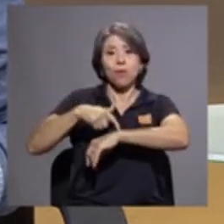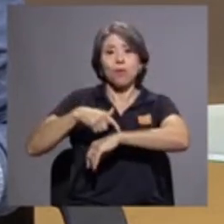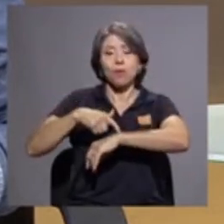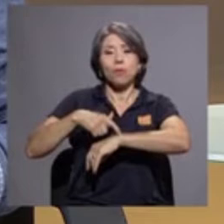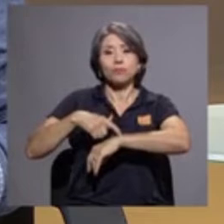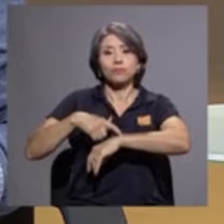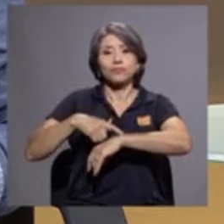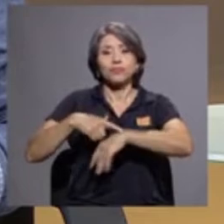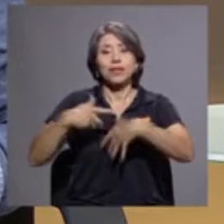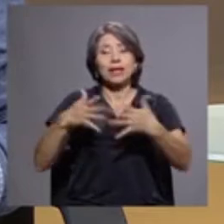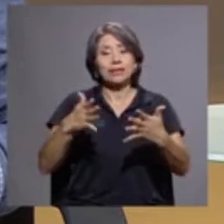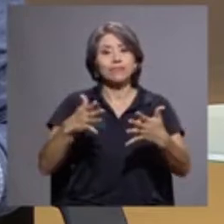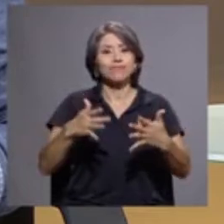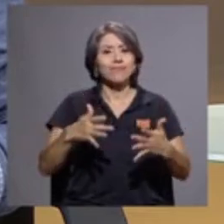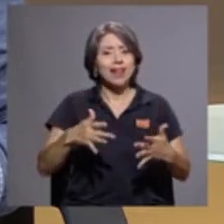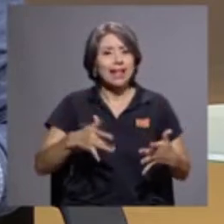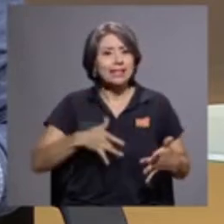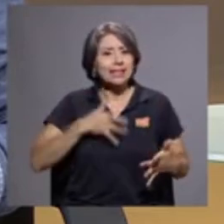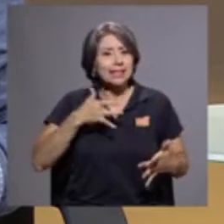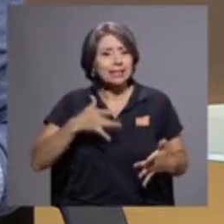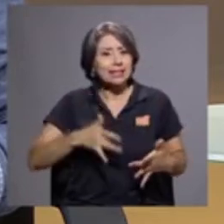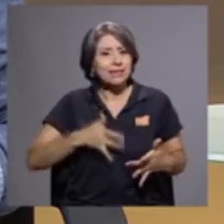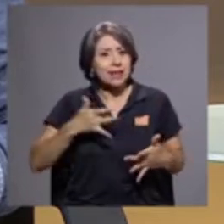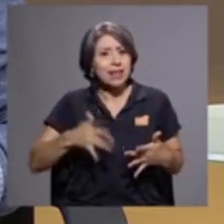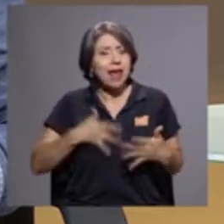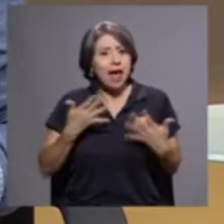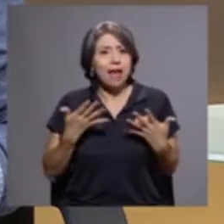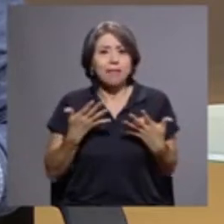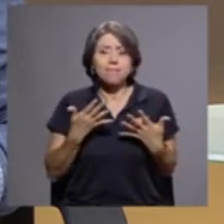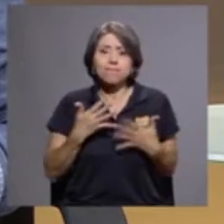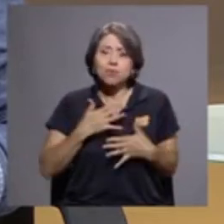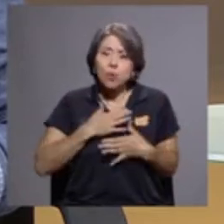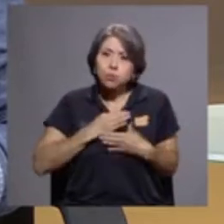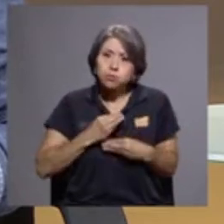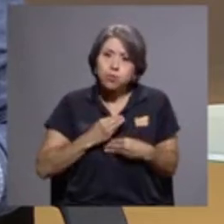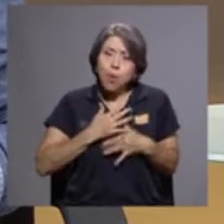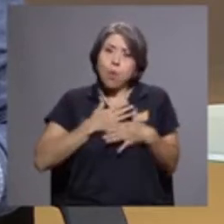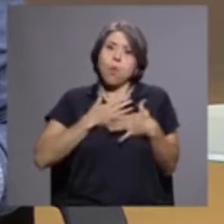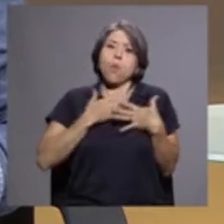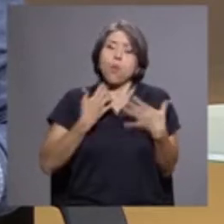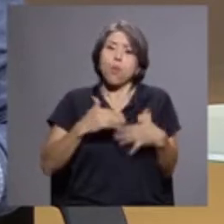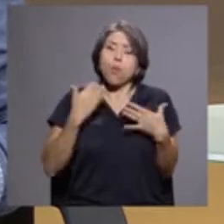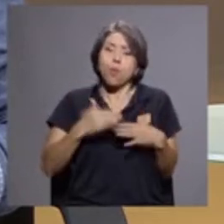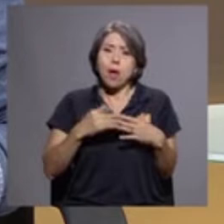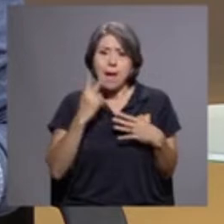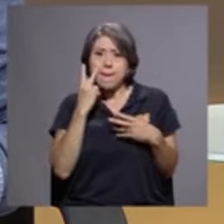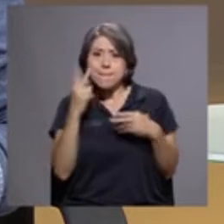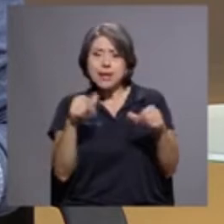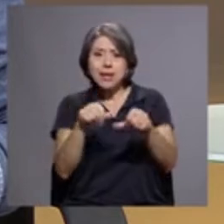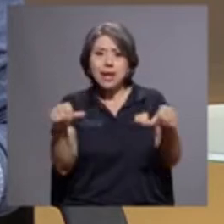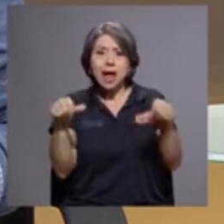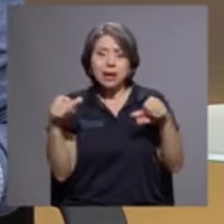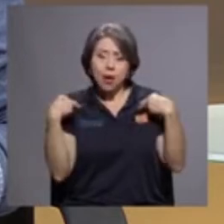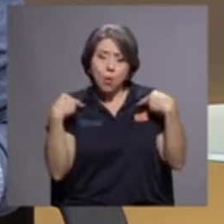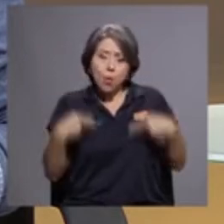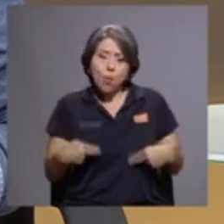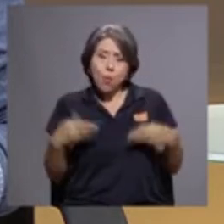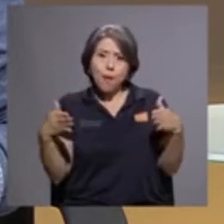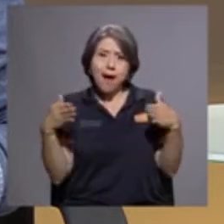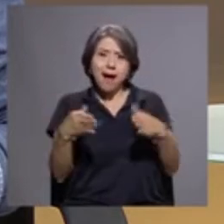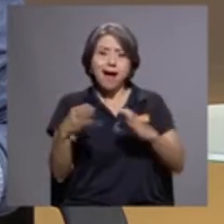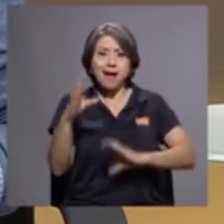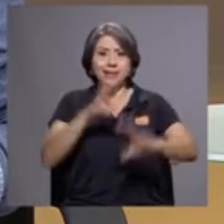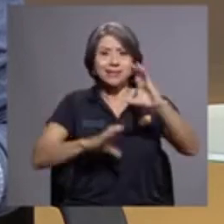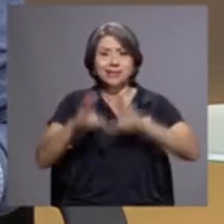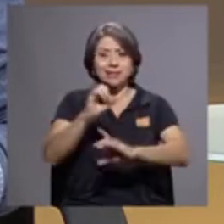la sensibilidad de la humanización de las ciencias sociales encuentra